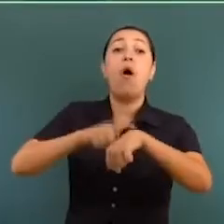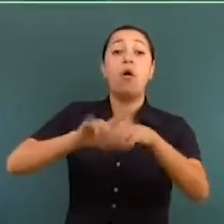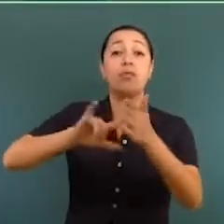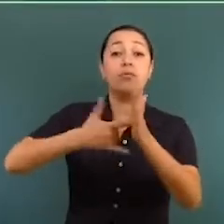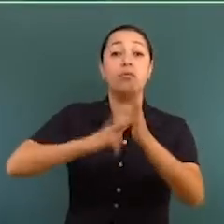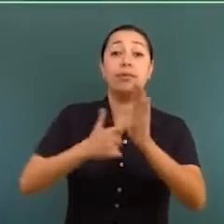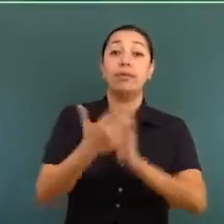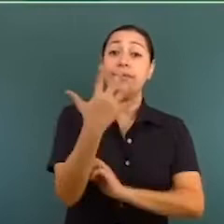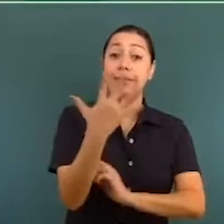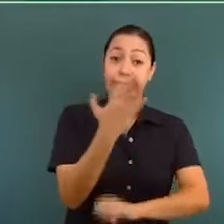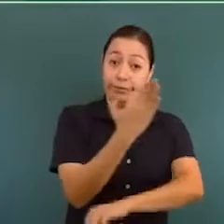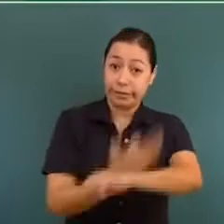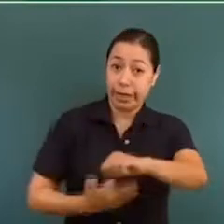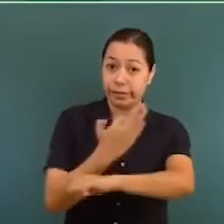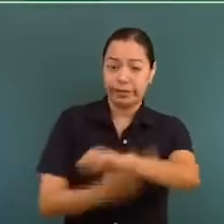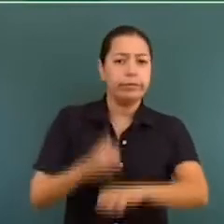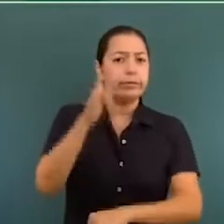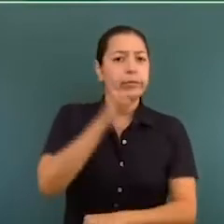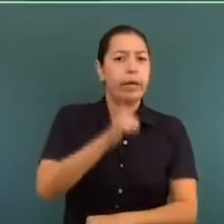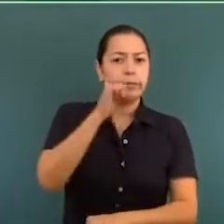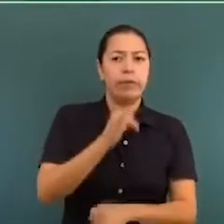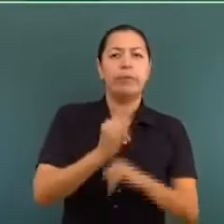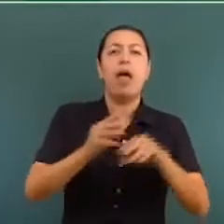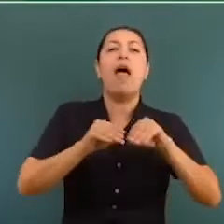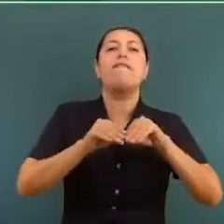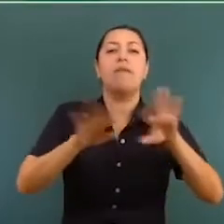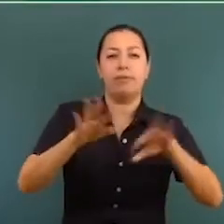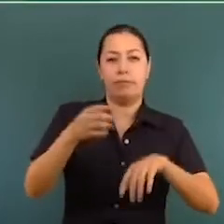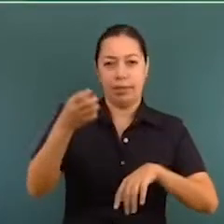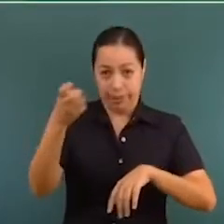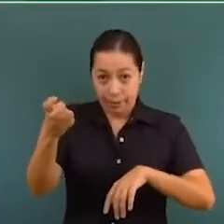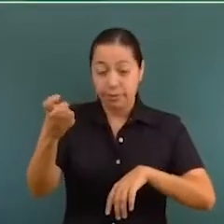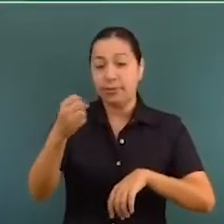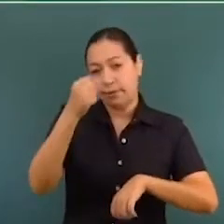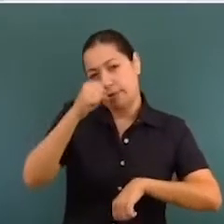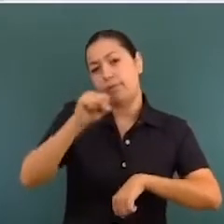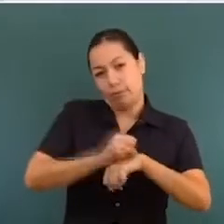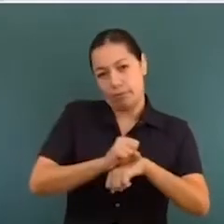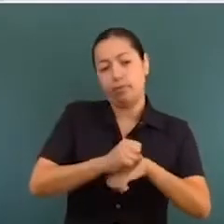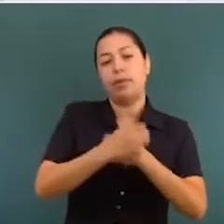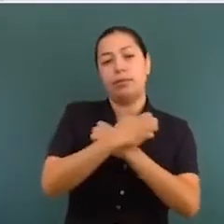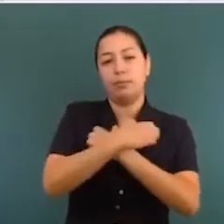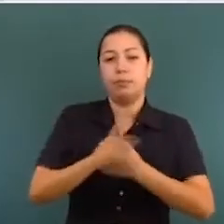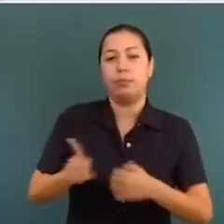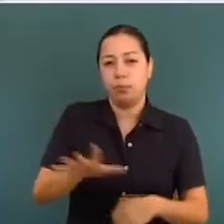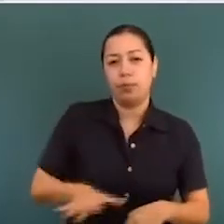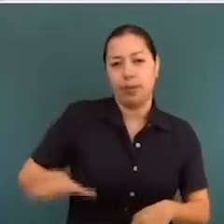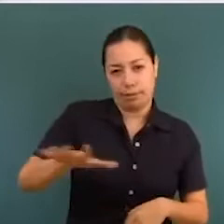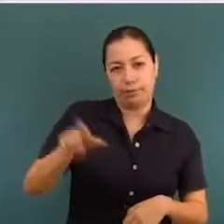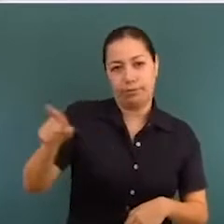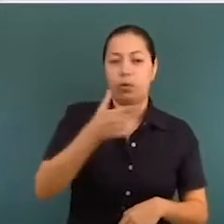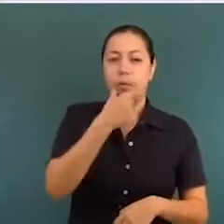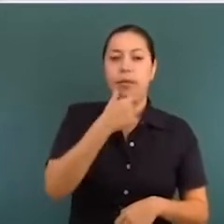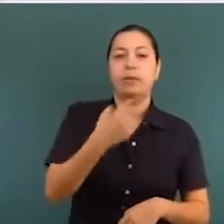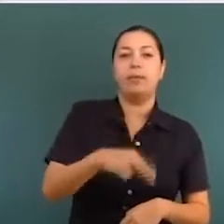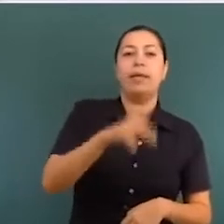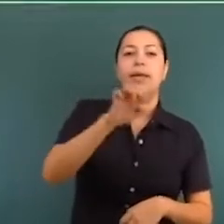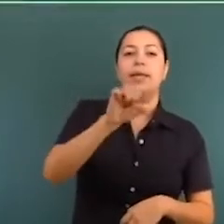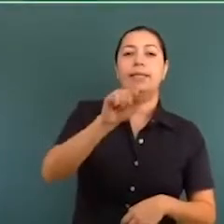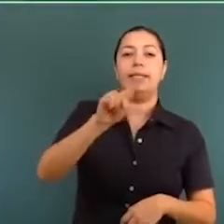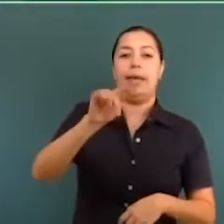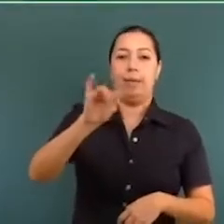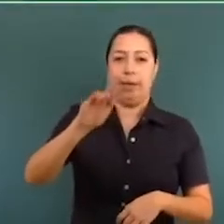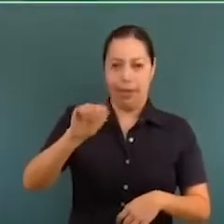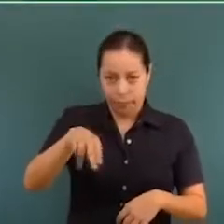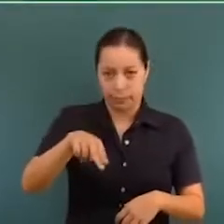el secretario de Educación Pública, Esteban Moctezuma, sobre cómo va